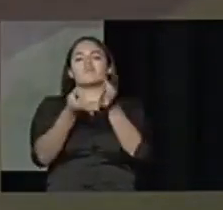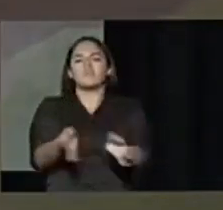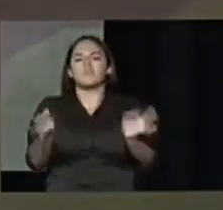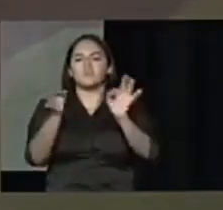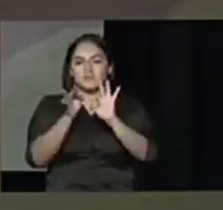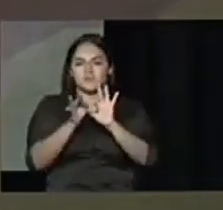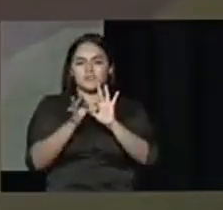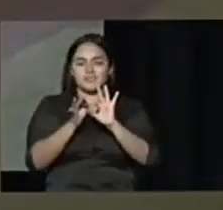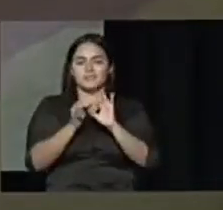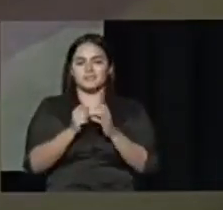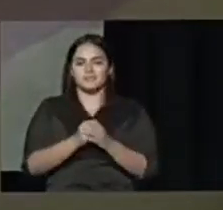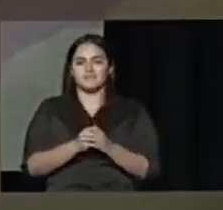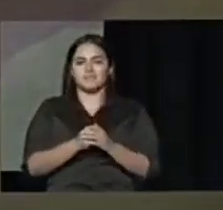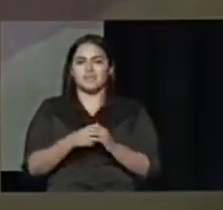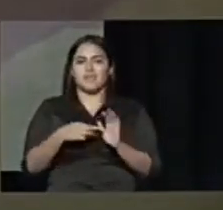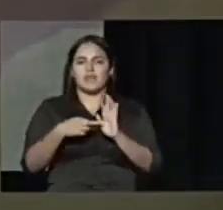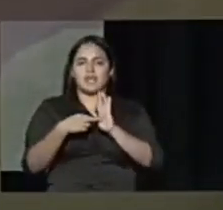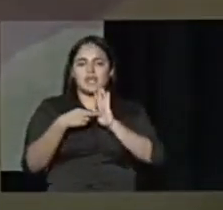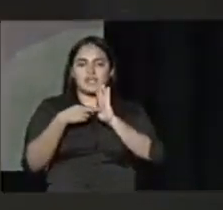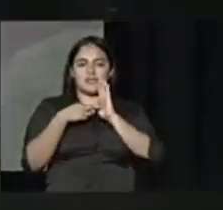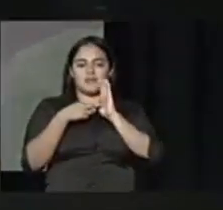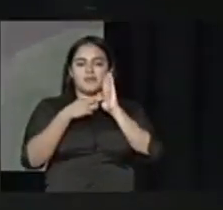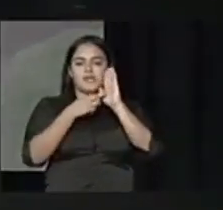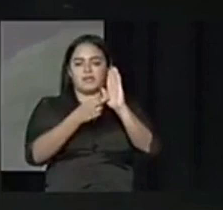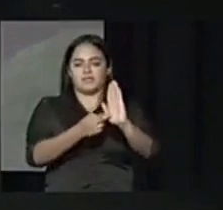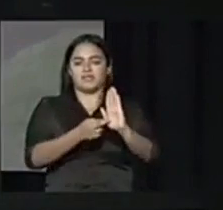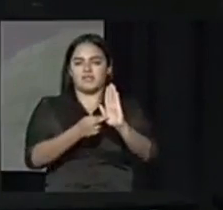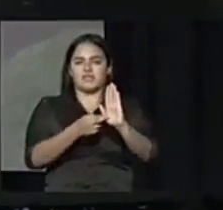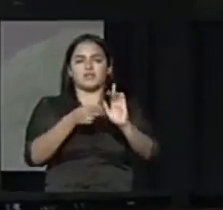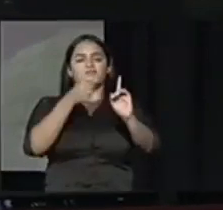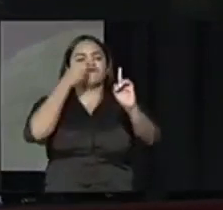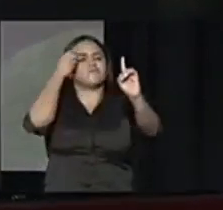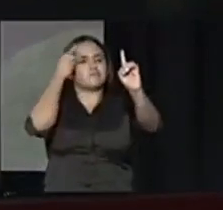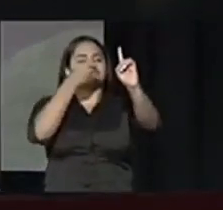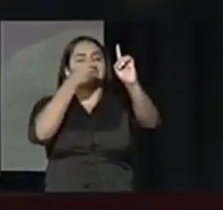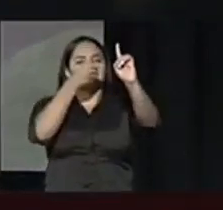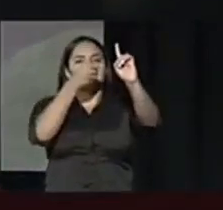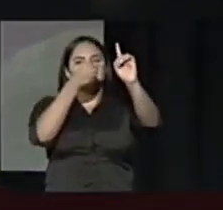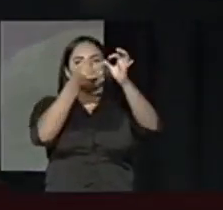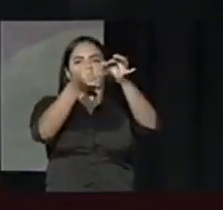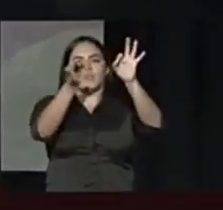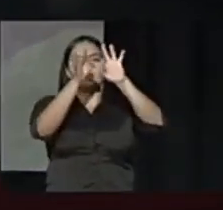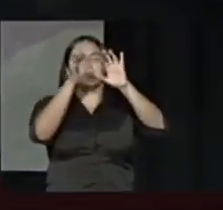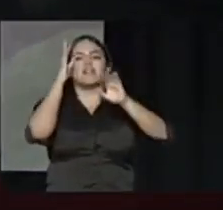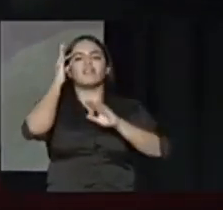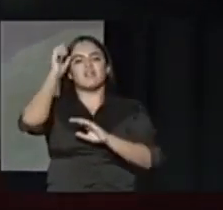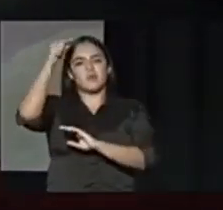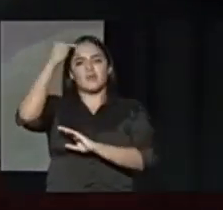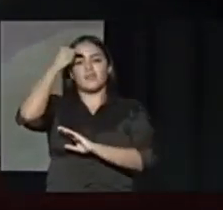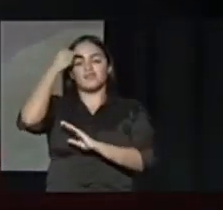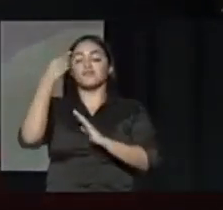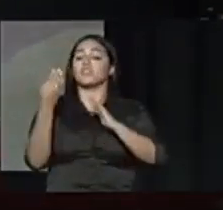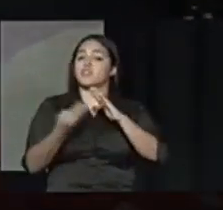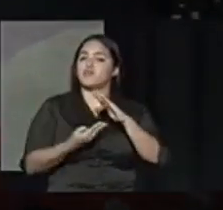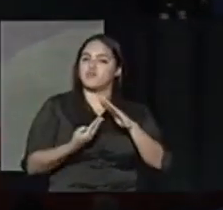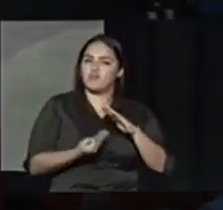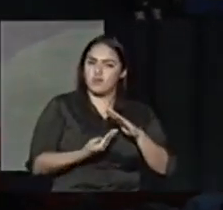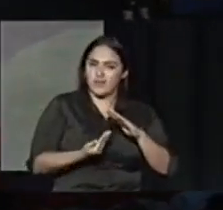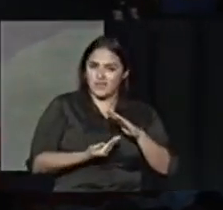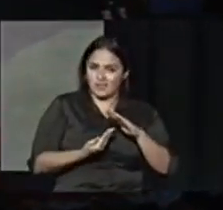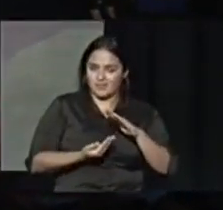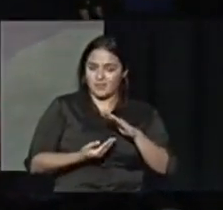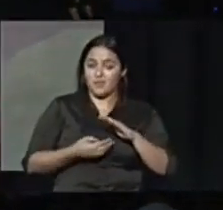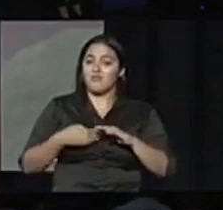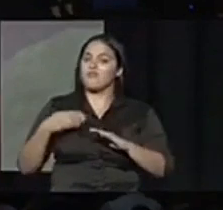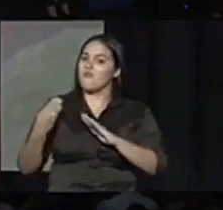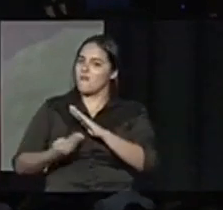representan la misión principal del gobierno eso es lo básico y tenemos que hacer